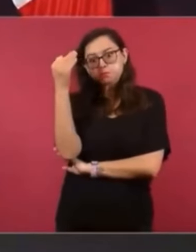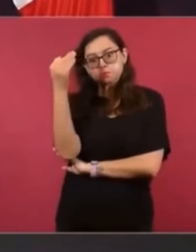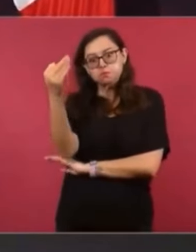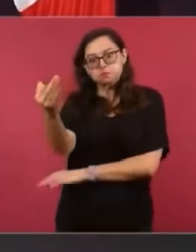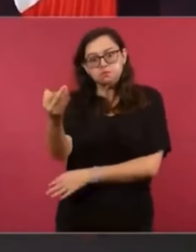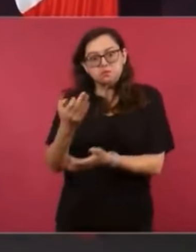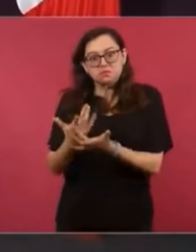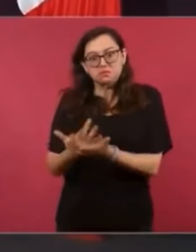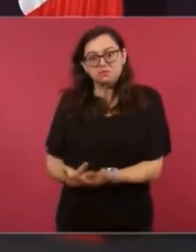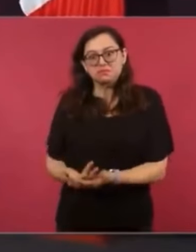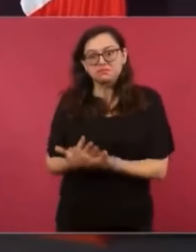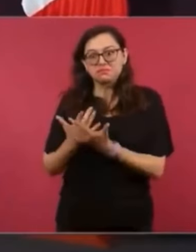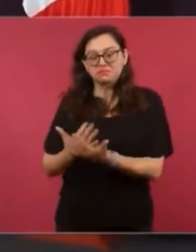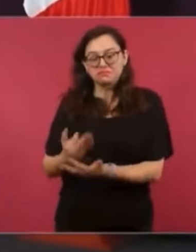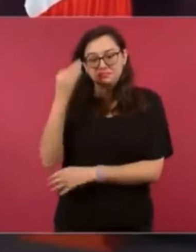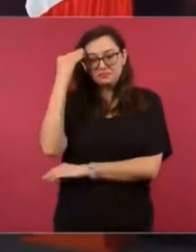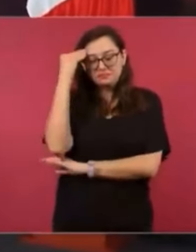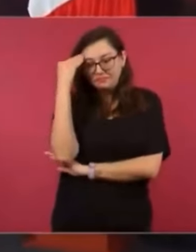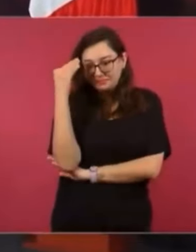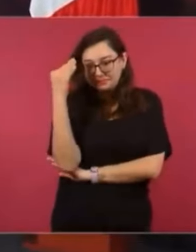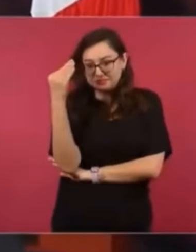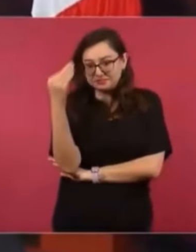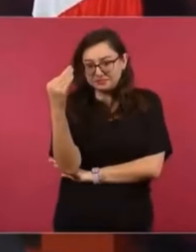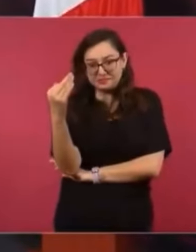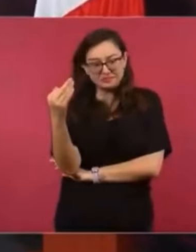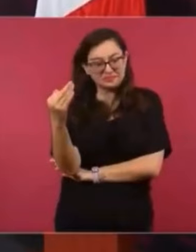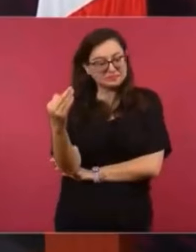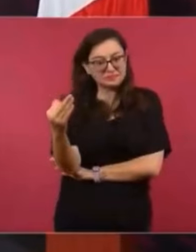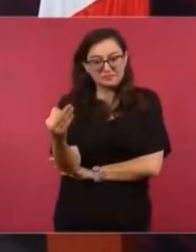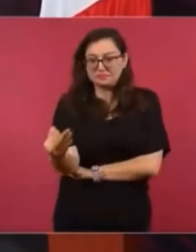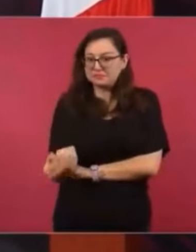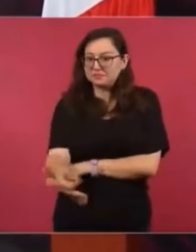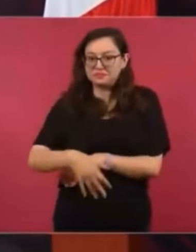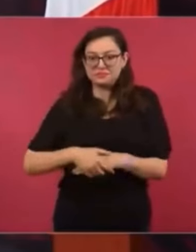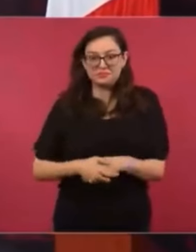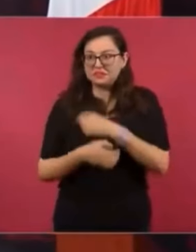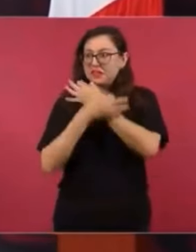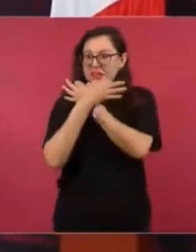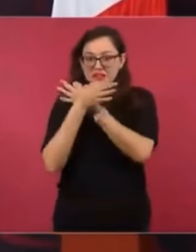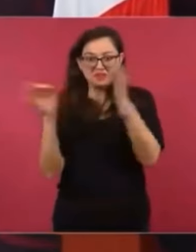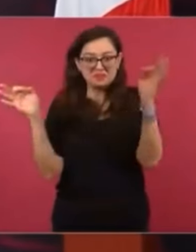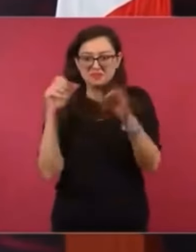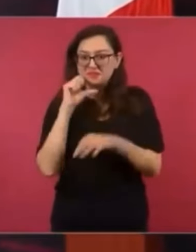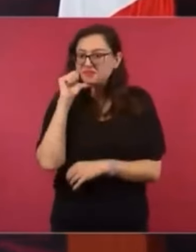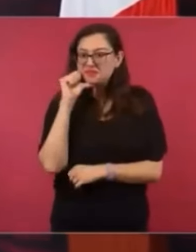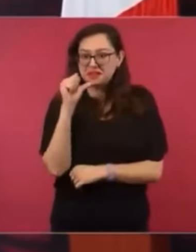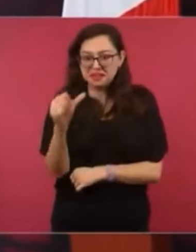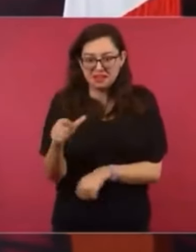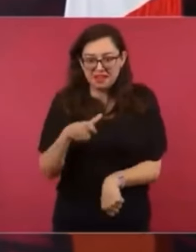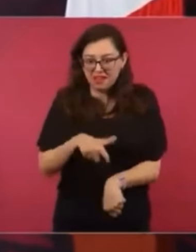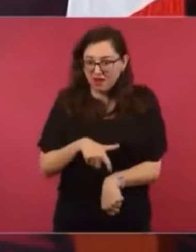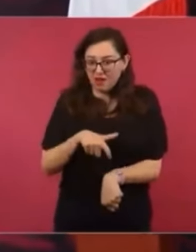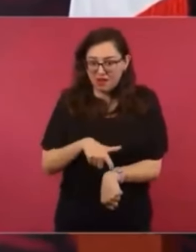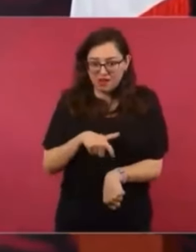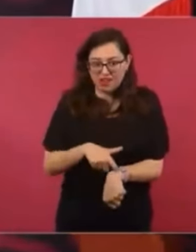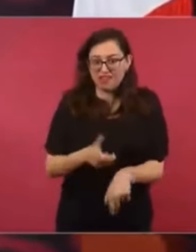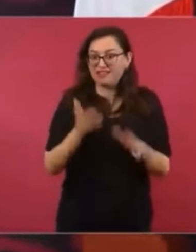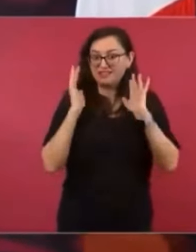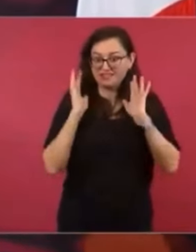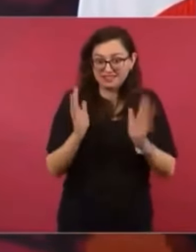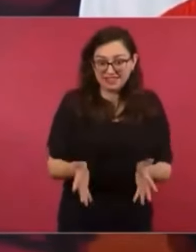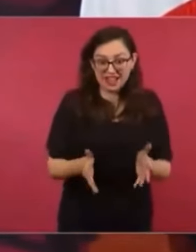información. Se tardaron, se tardaron. Ya había salido,